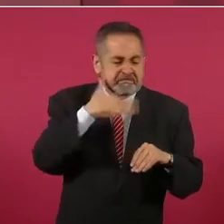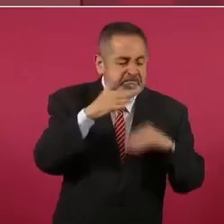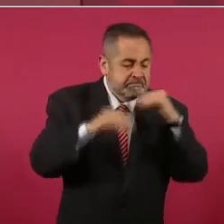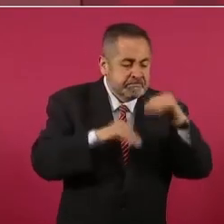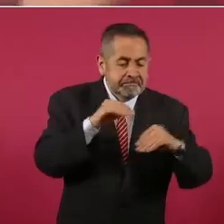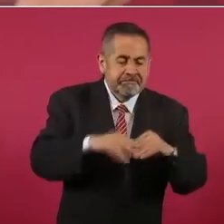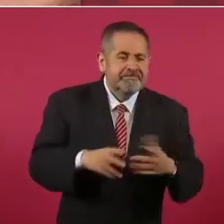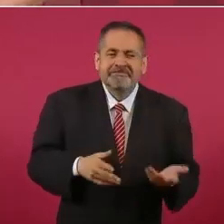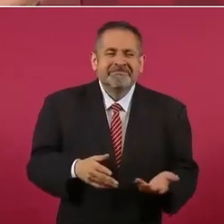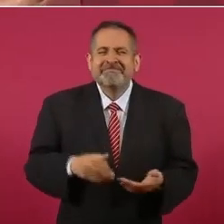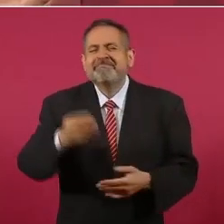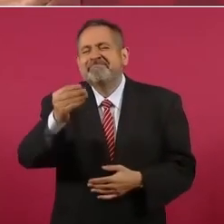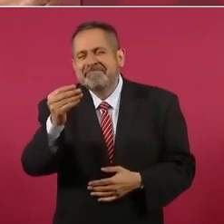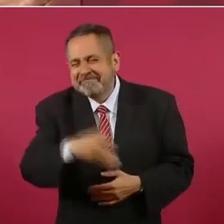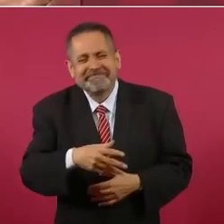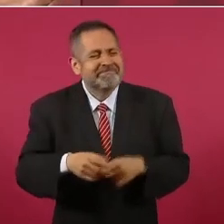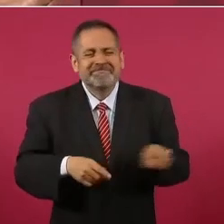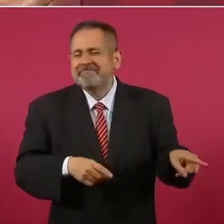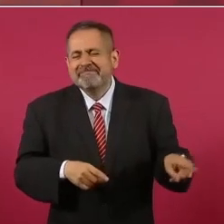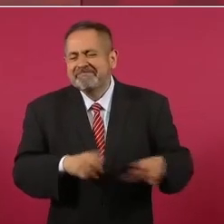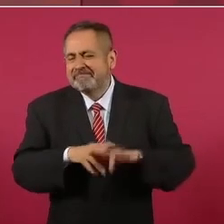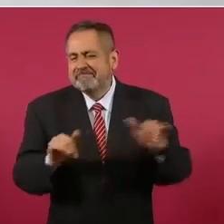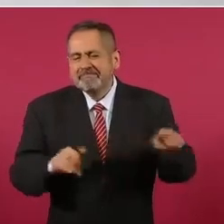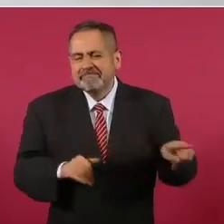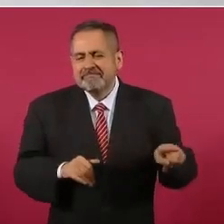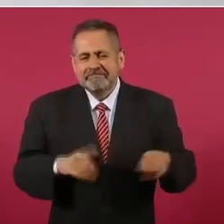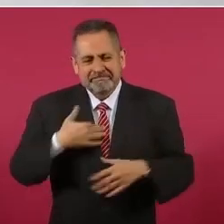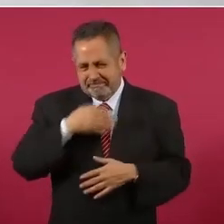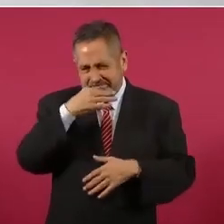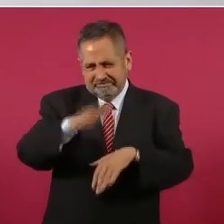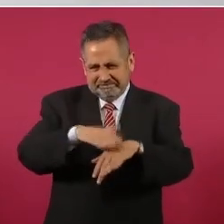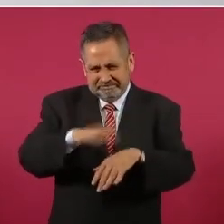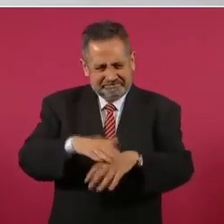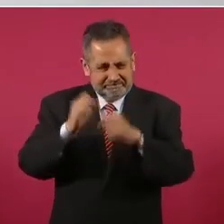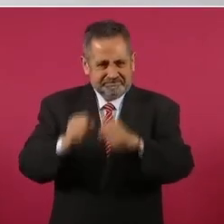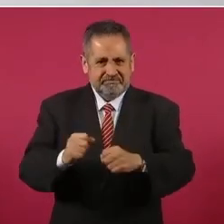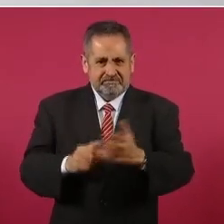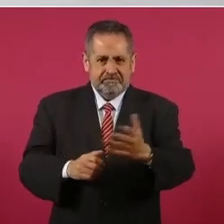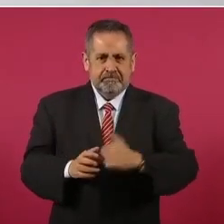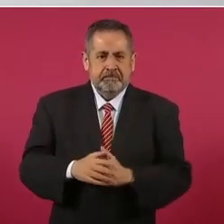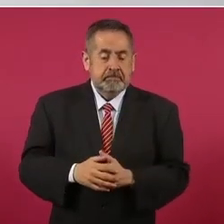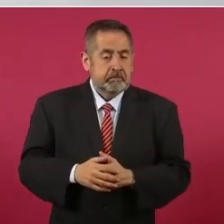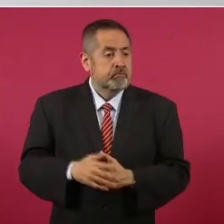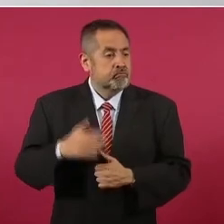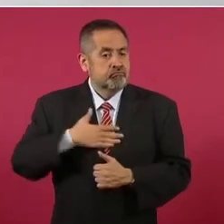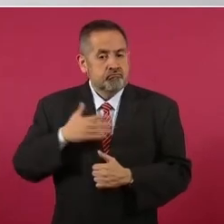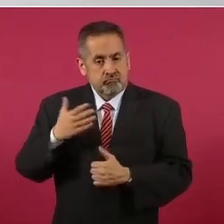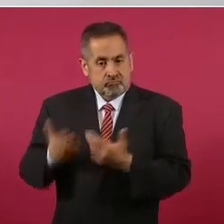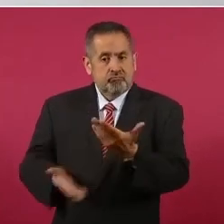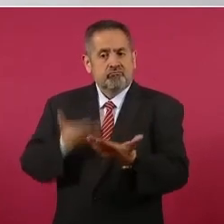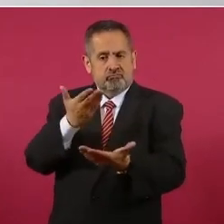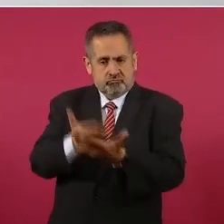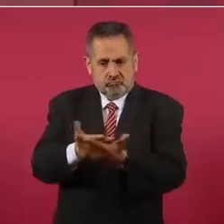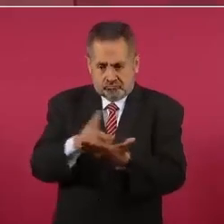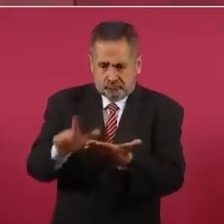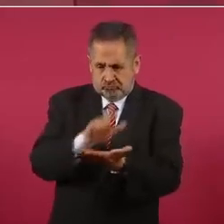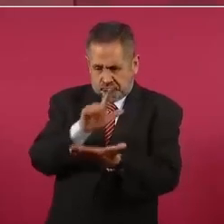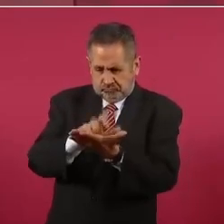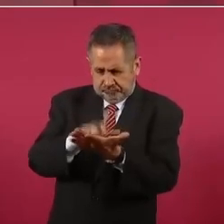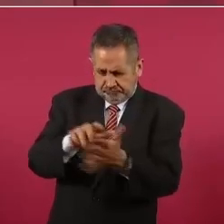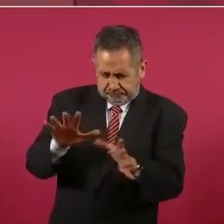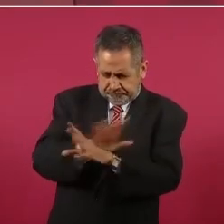Pero ni así, se los aseguro. si yo estoy proponiendo esta reforma,